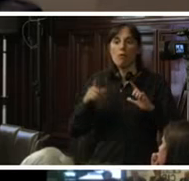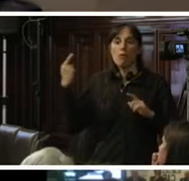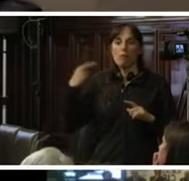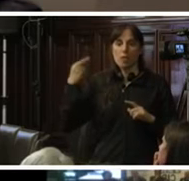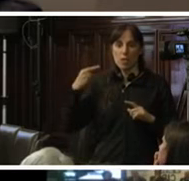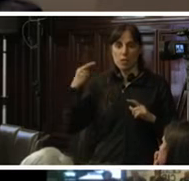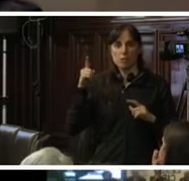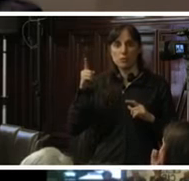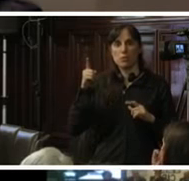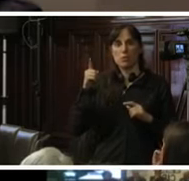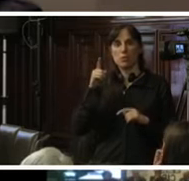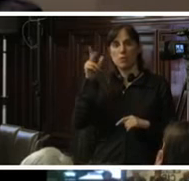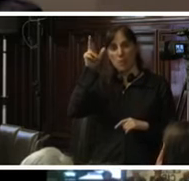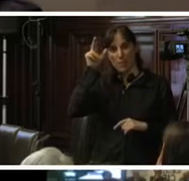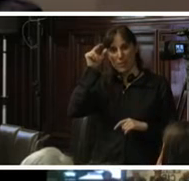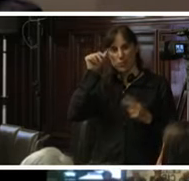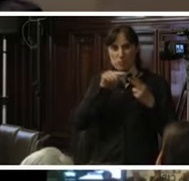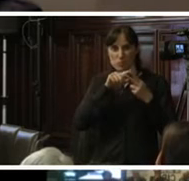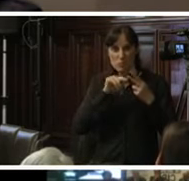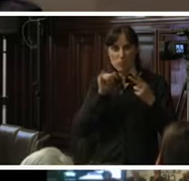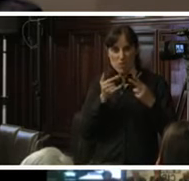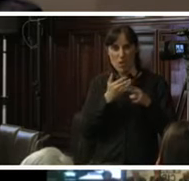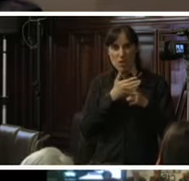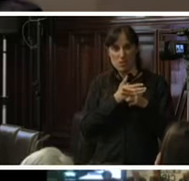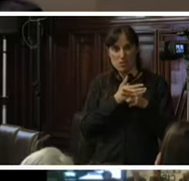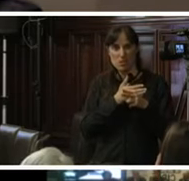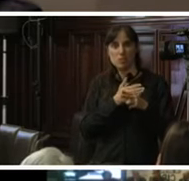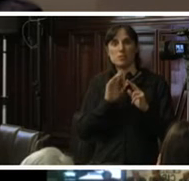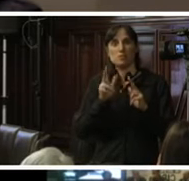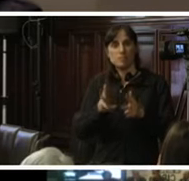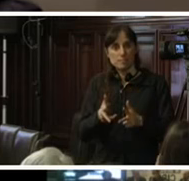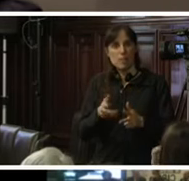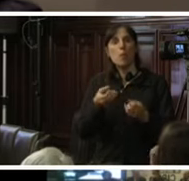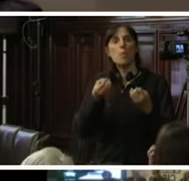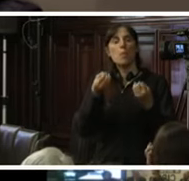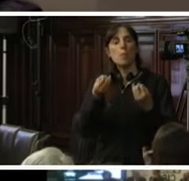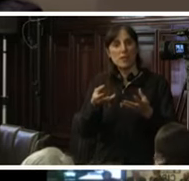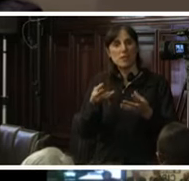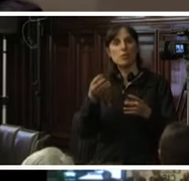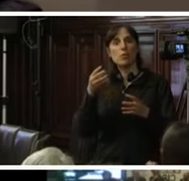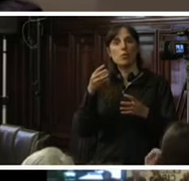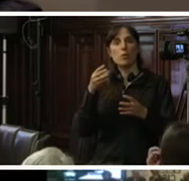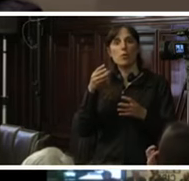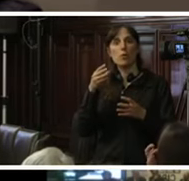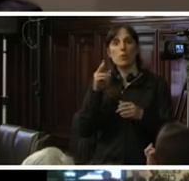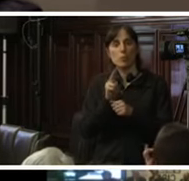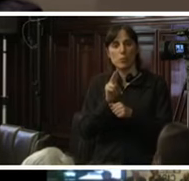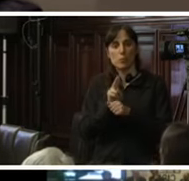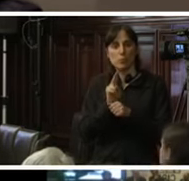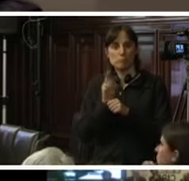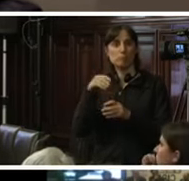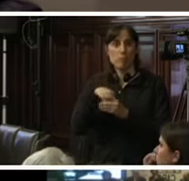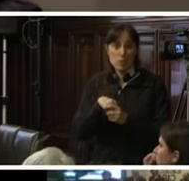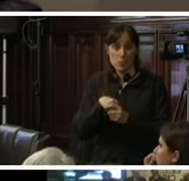casos Neira Alegría y Durán y Duarte. Y esa es la razón de la intervención de la Procuraduría supranacional.